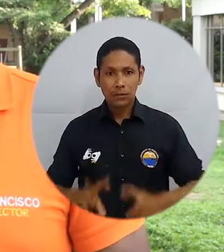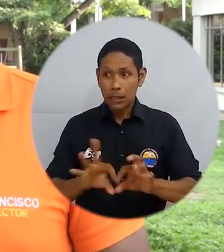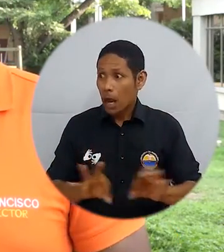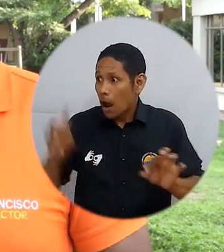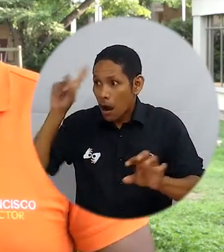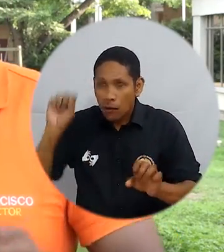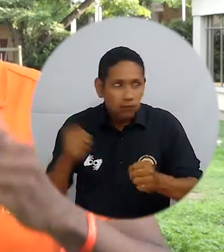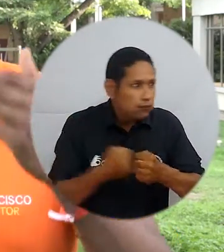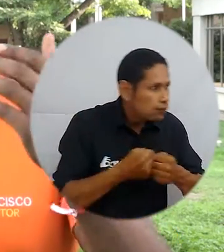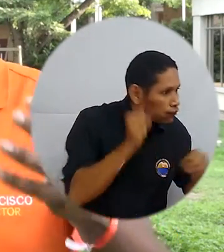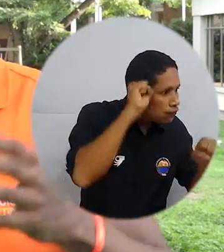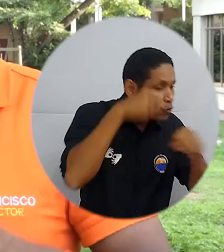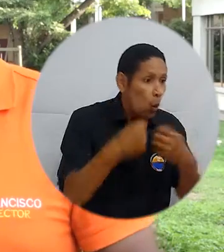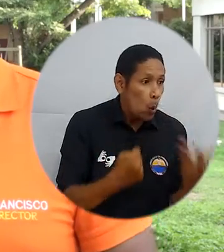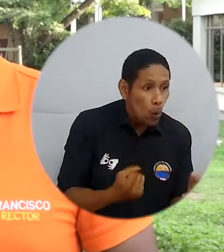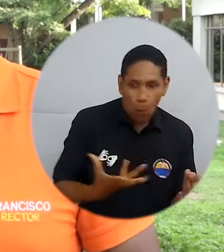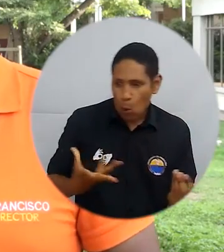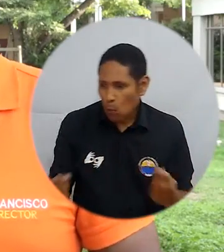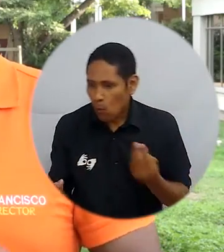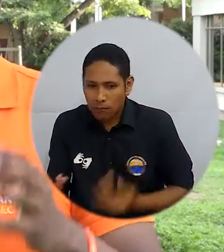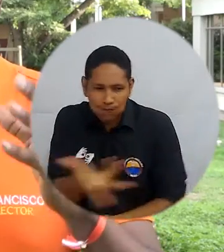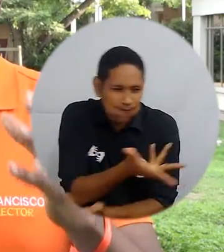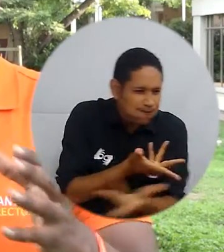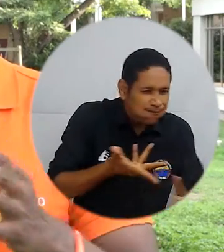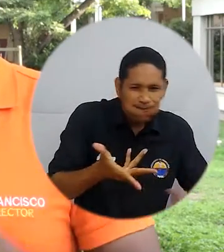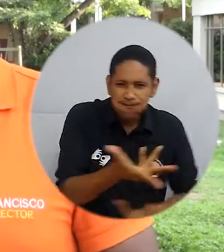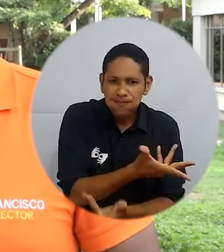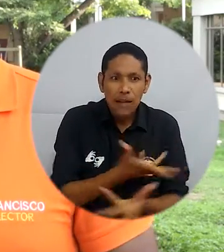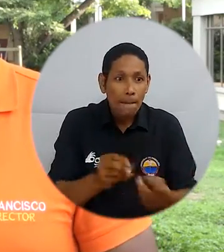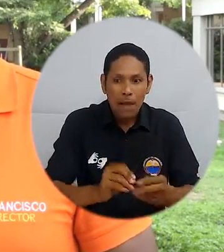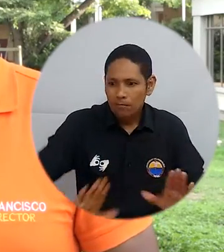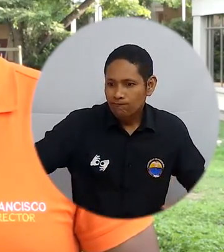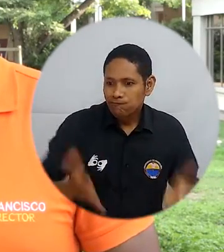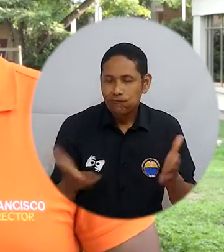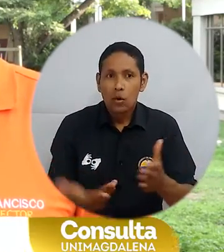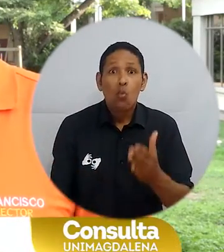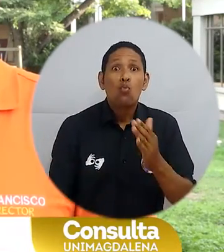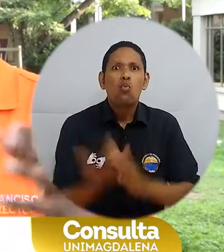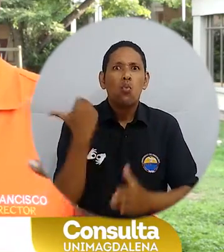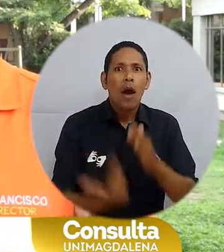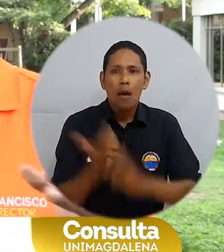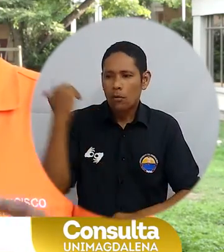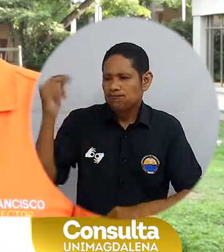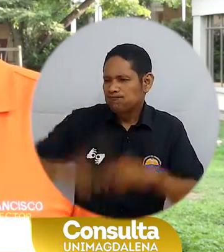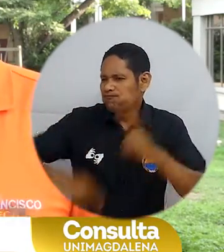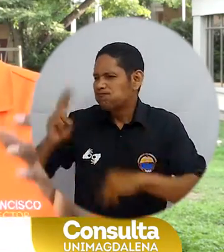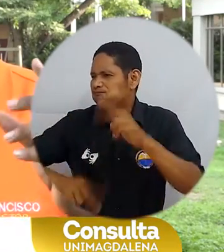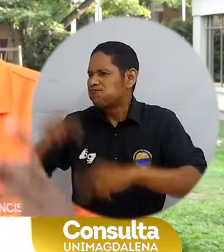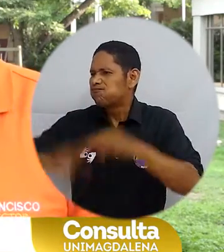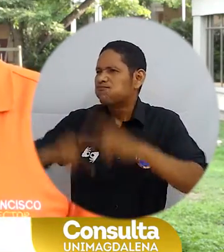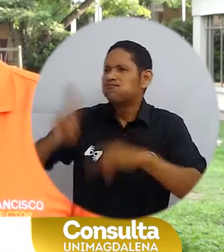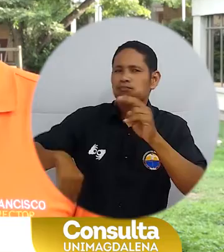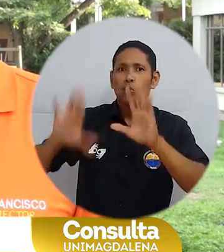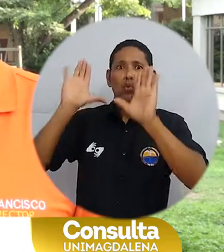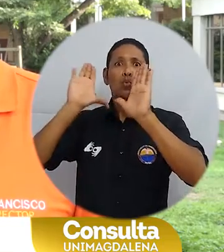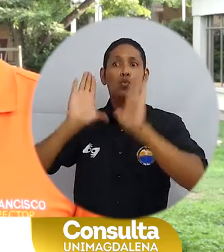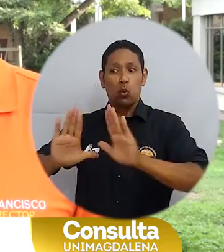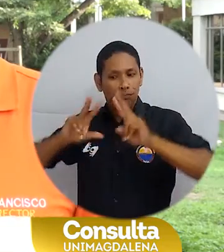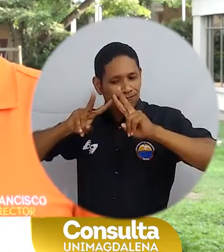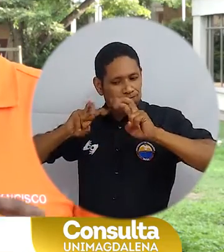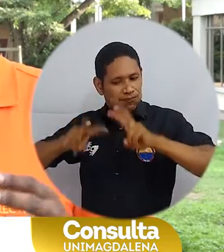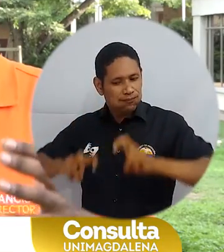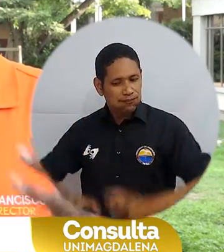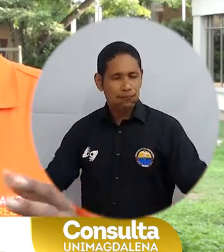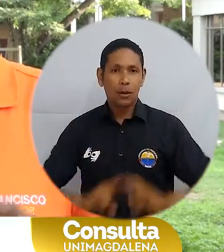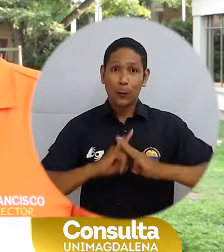entre grupos e impulsar un edificio de investigación para nuestra universidad.